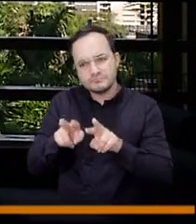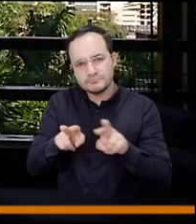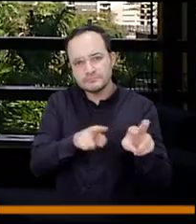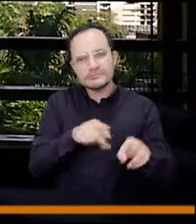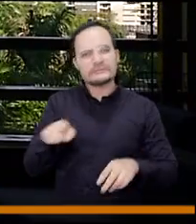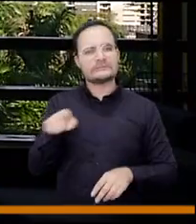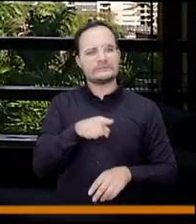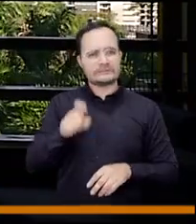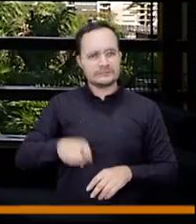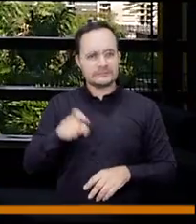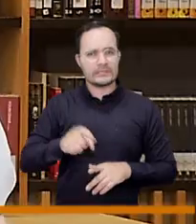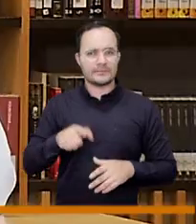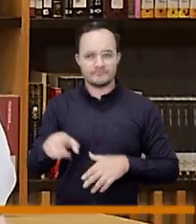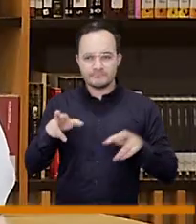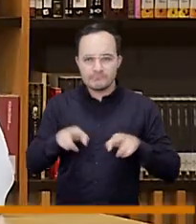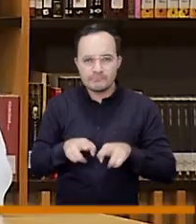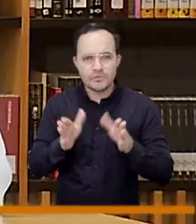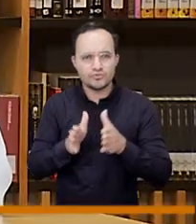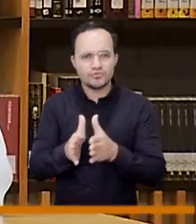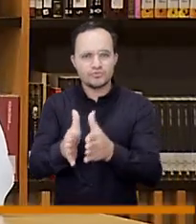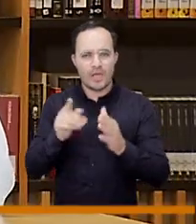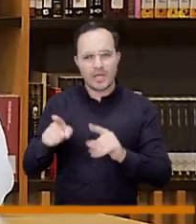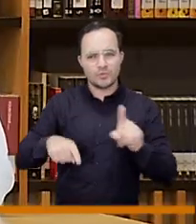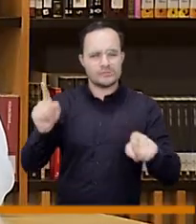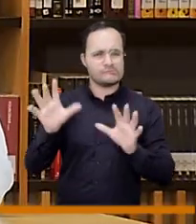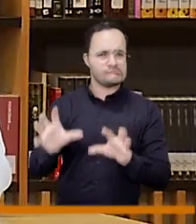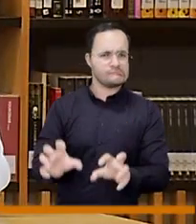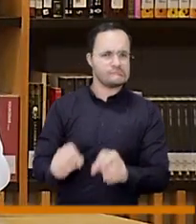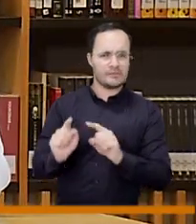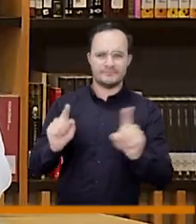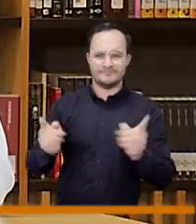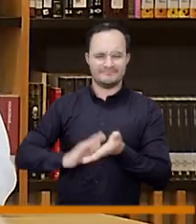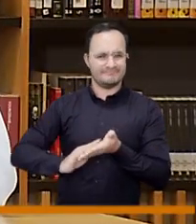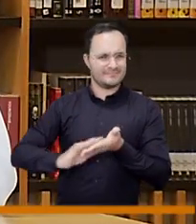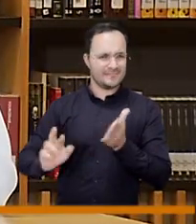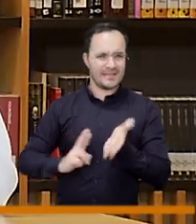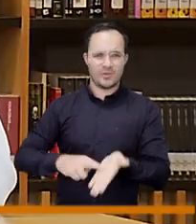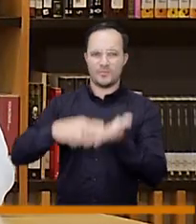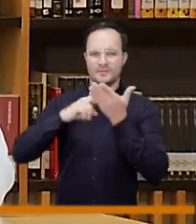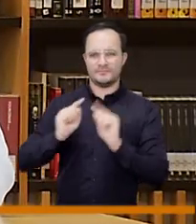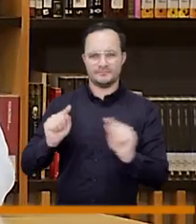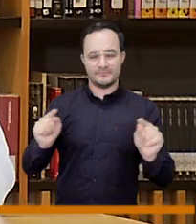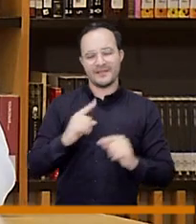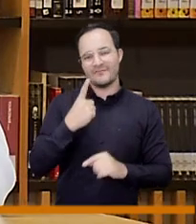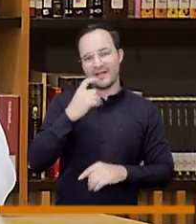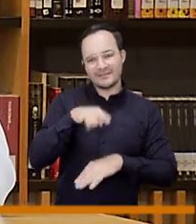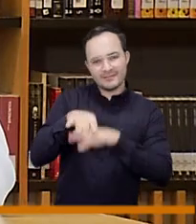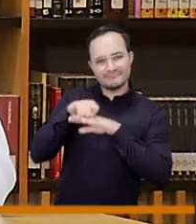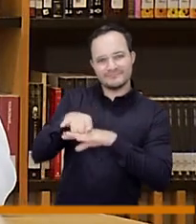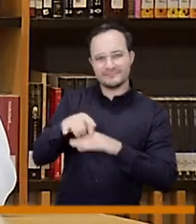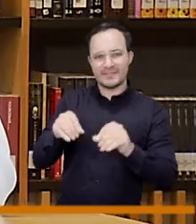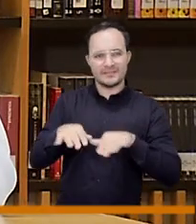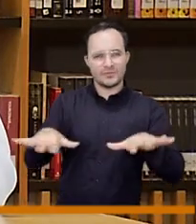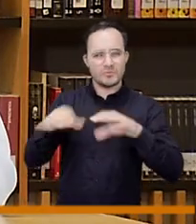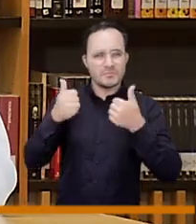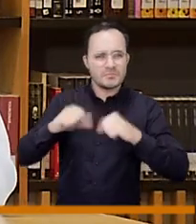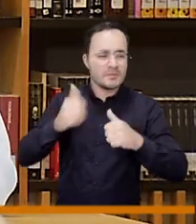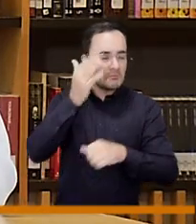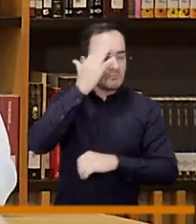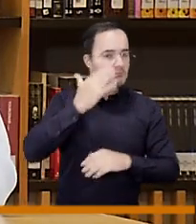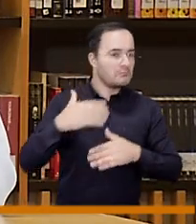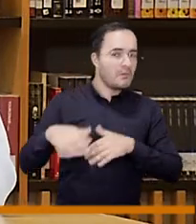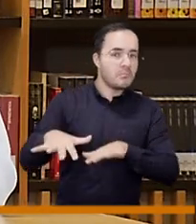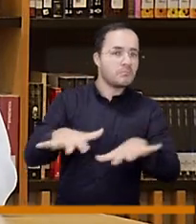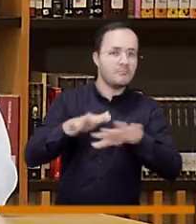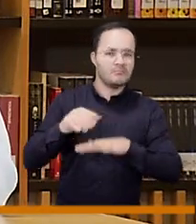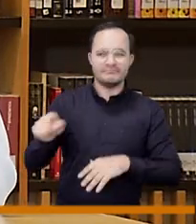un trabajo muy grande de recuperación de quebradas porque entre otros por falta de control territorial tenemos en